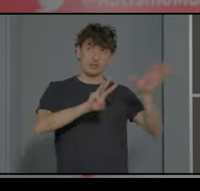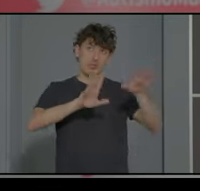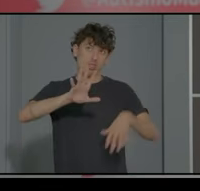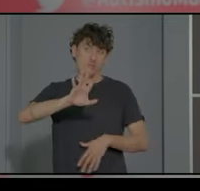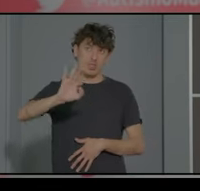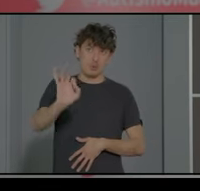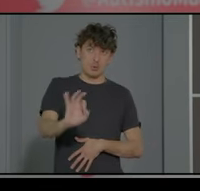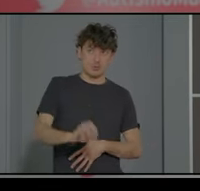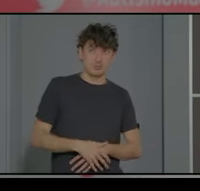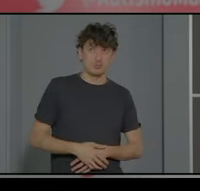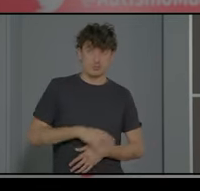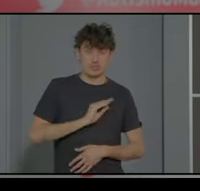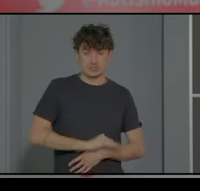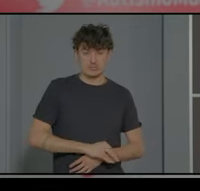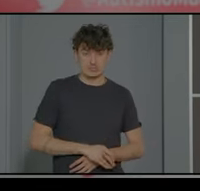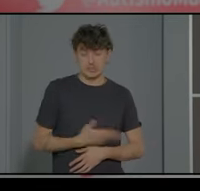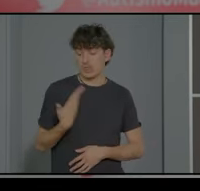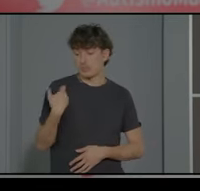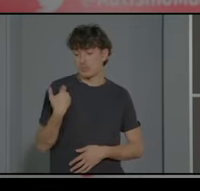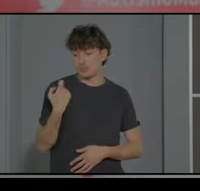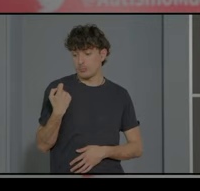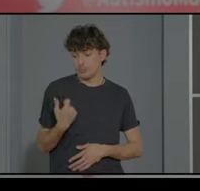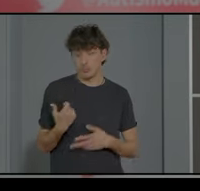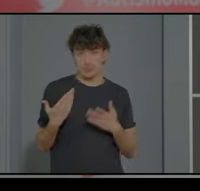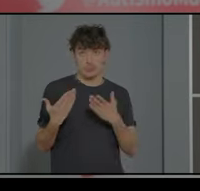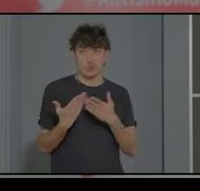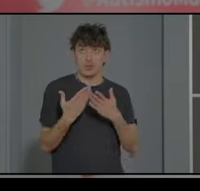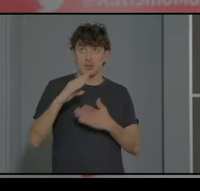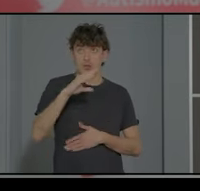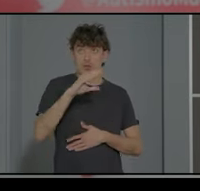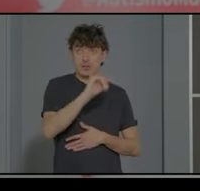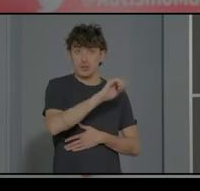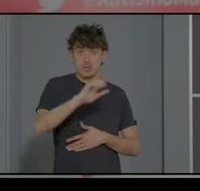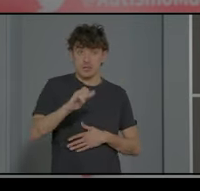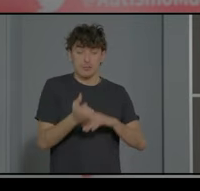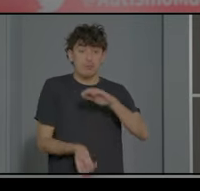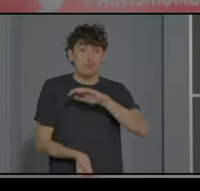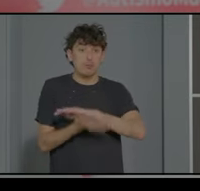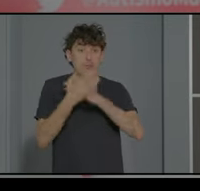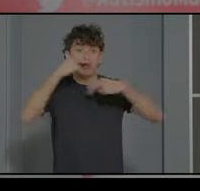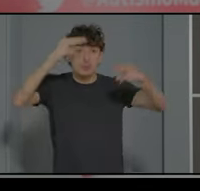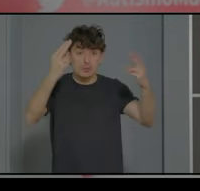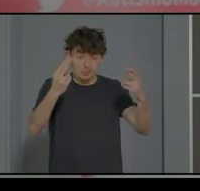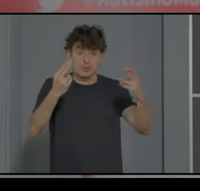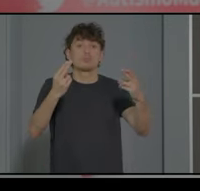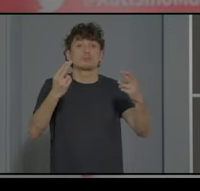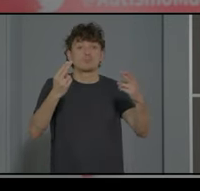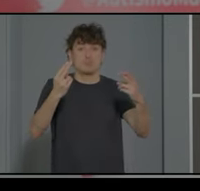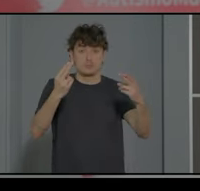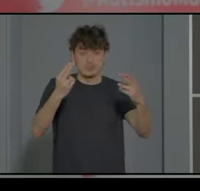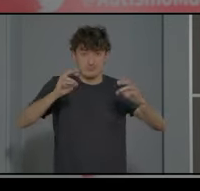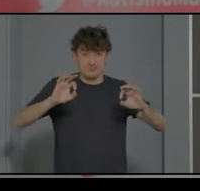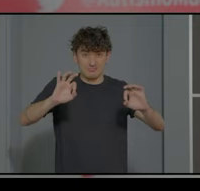el estudio de hace poquito que ha publicado la CAE la Confederación del Autismo de España hace